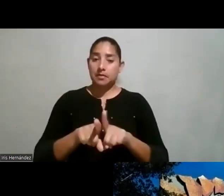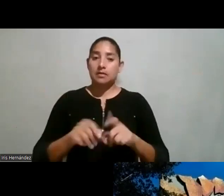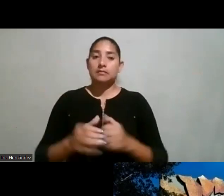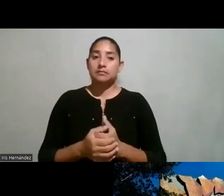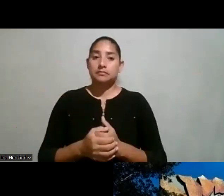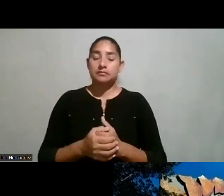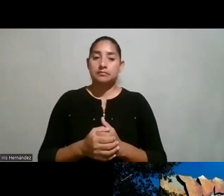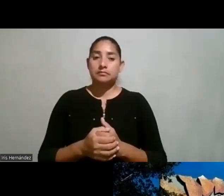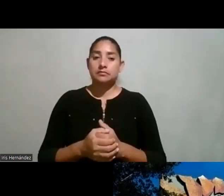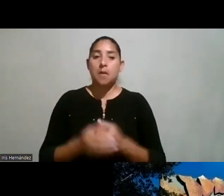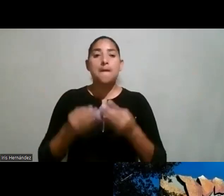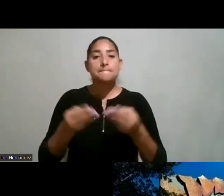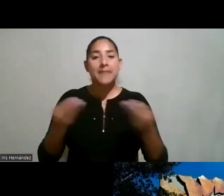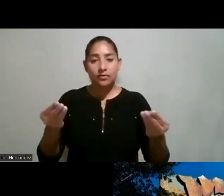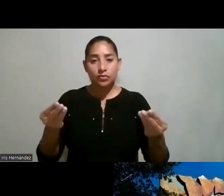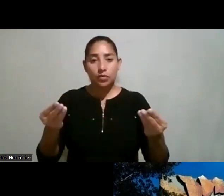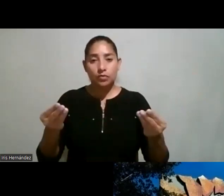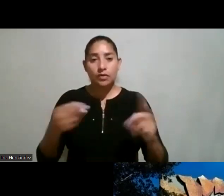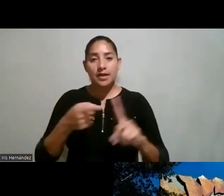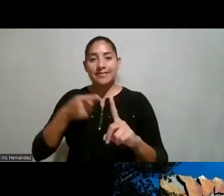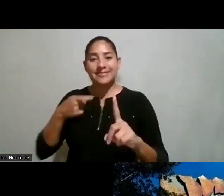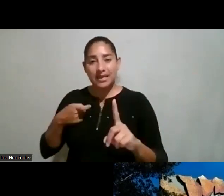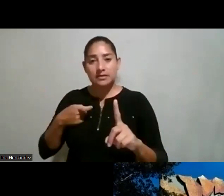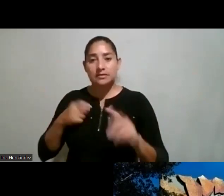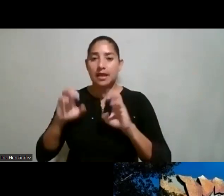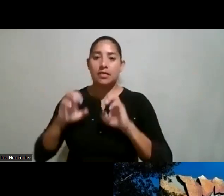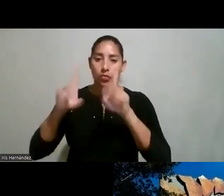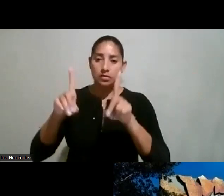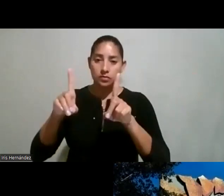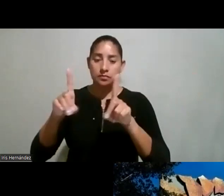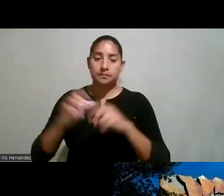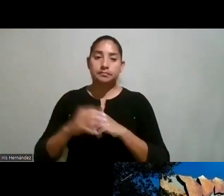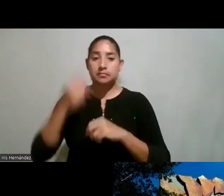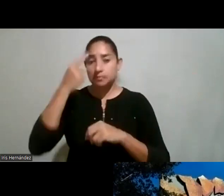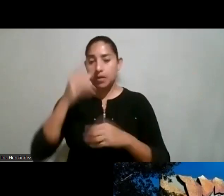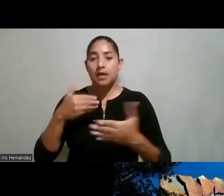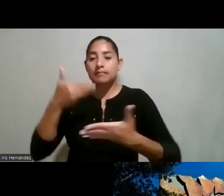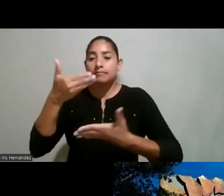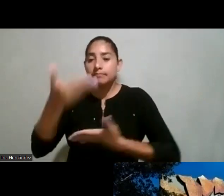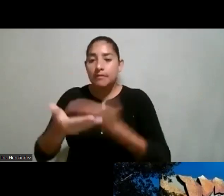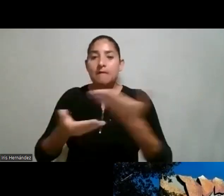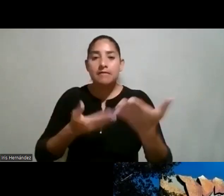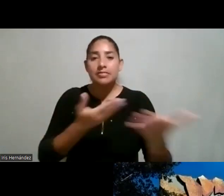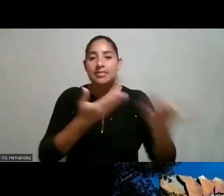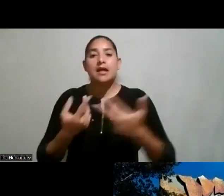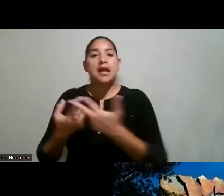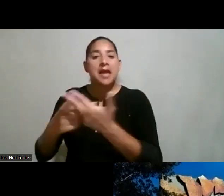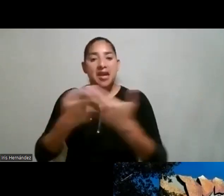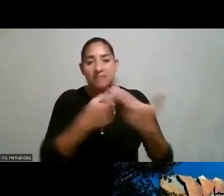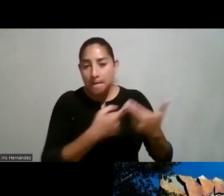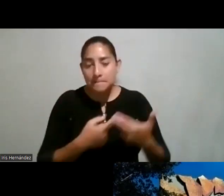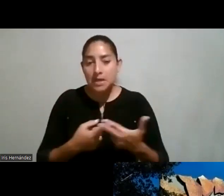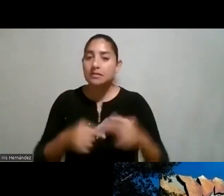este tipo de metodologías desde las facultades de educación para ir facilitando herramientas a